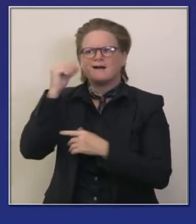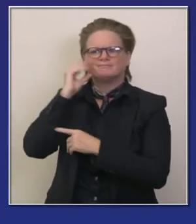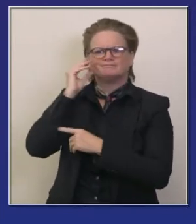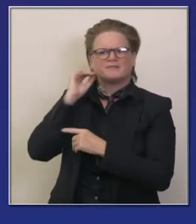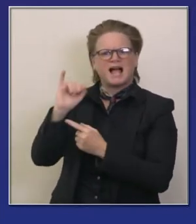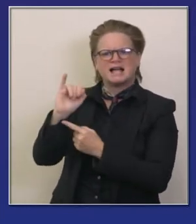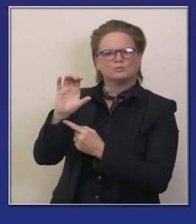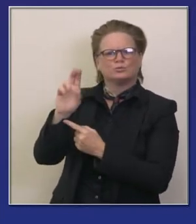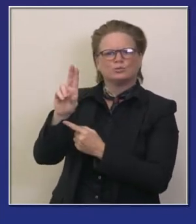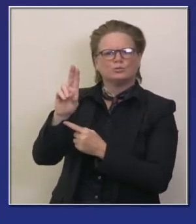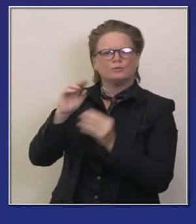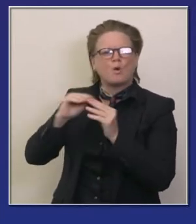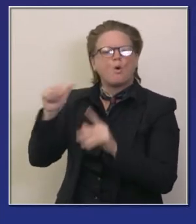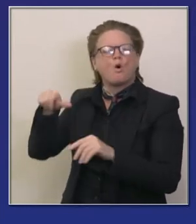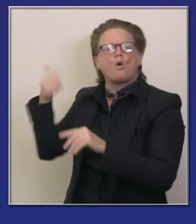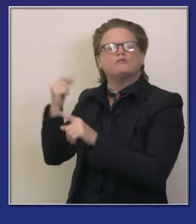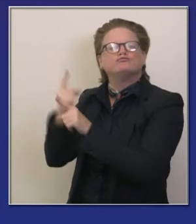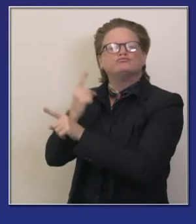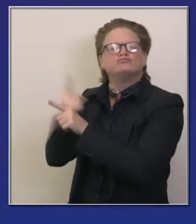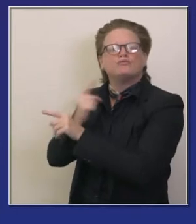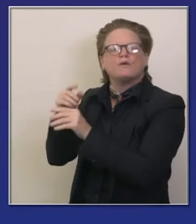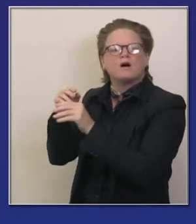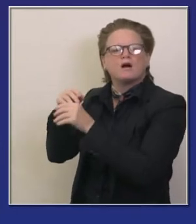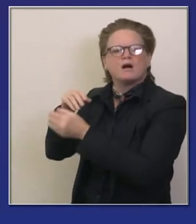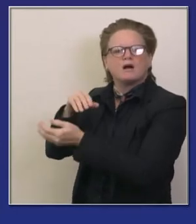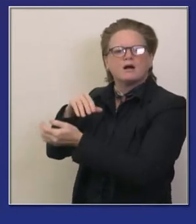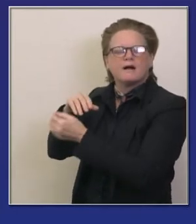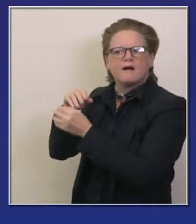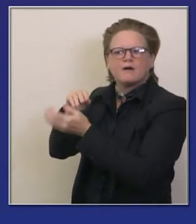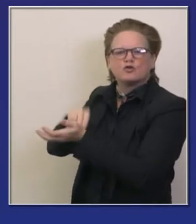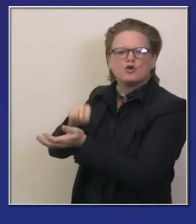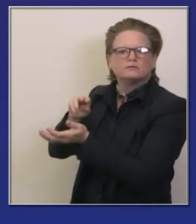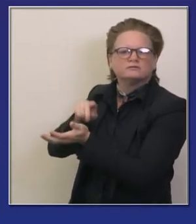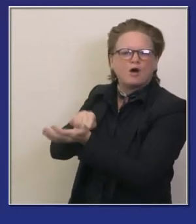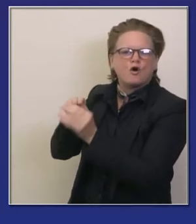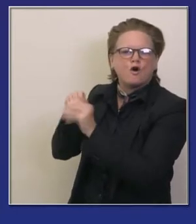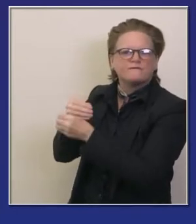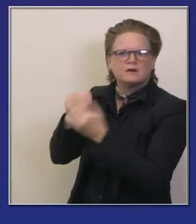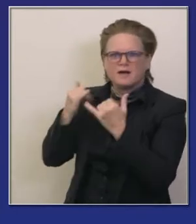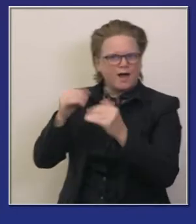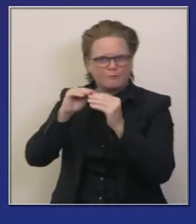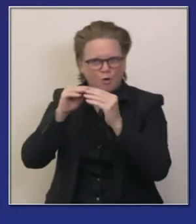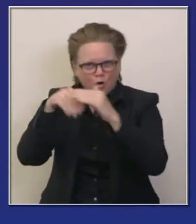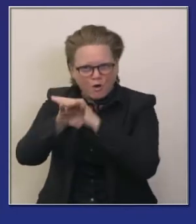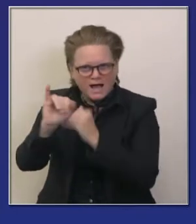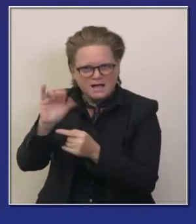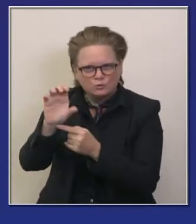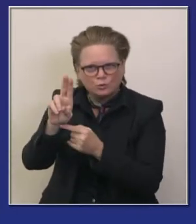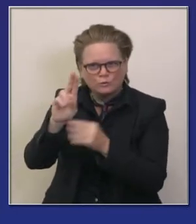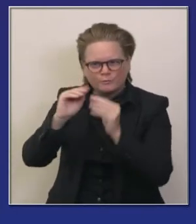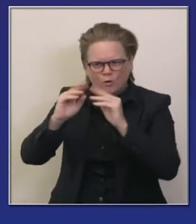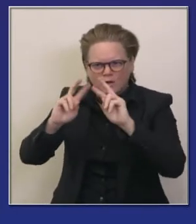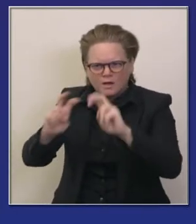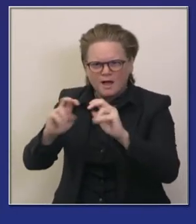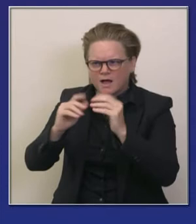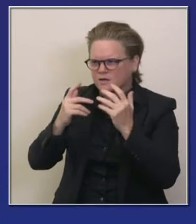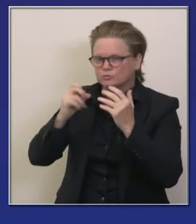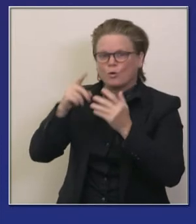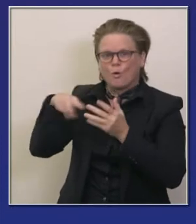enfermeros y enfermeros a unidades de cuidados intensivos ese es un programa que se despliega de inmediato y también